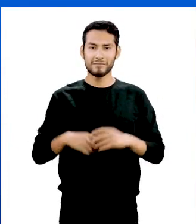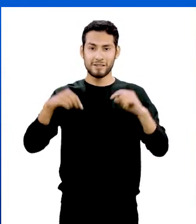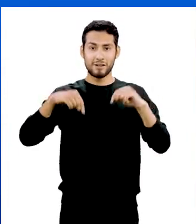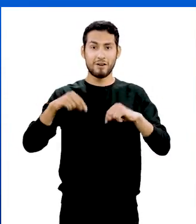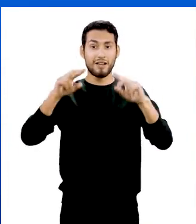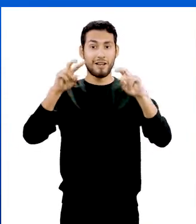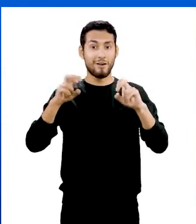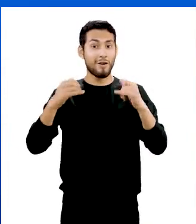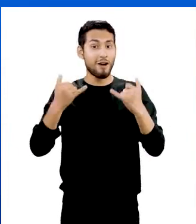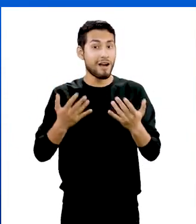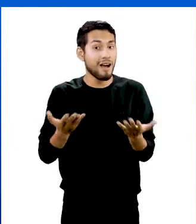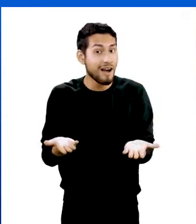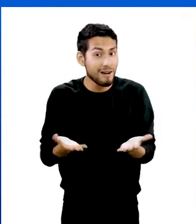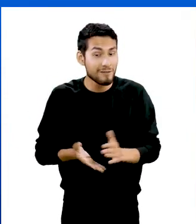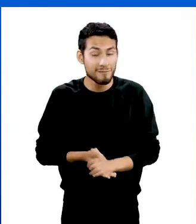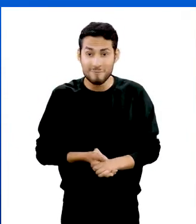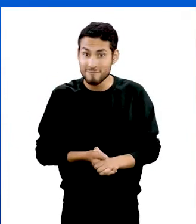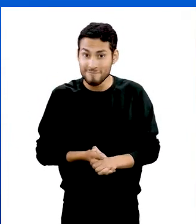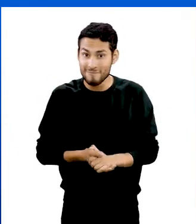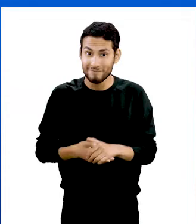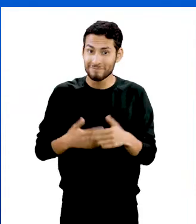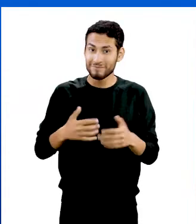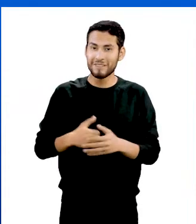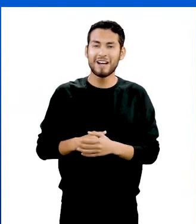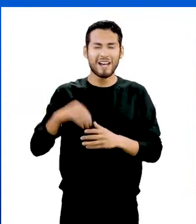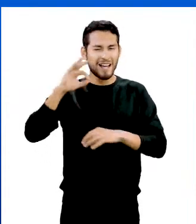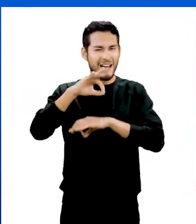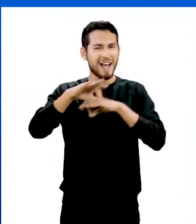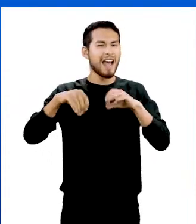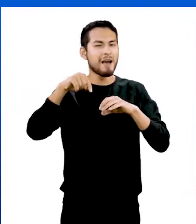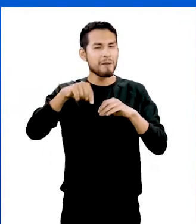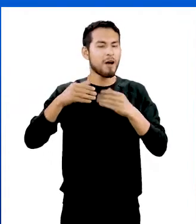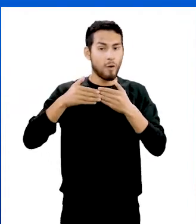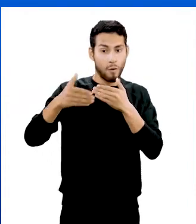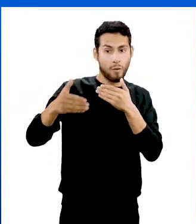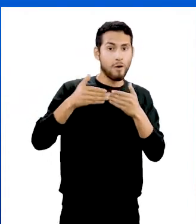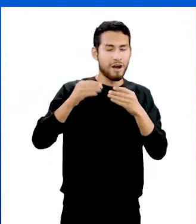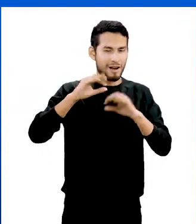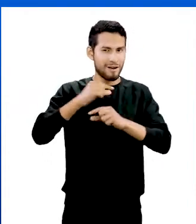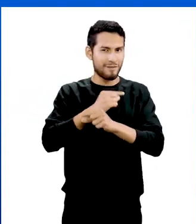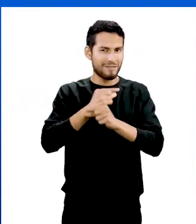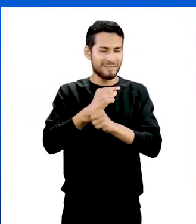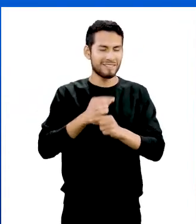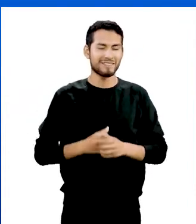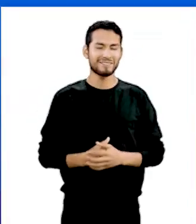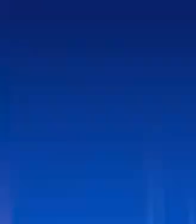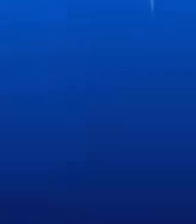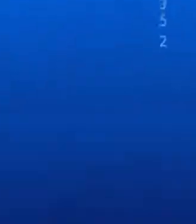¡Perfecto! El tema que veremos hoy es... ¡Geometría del espacio!